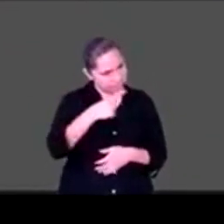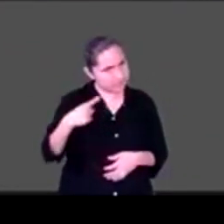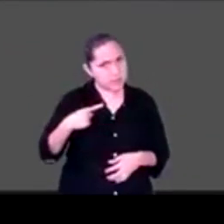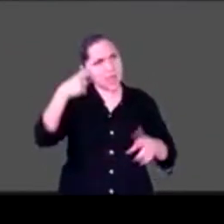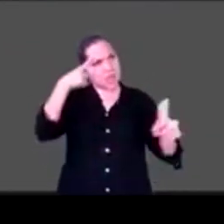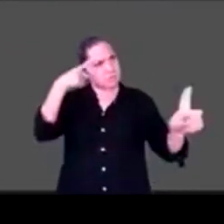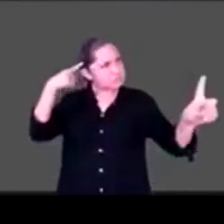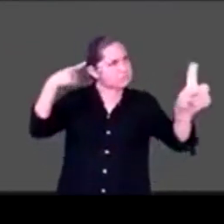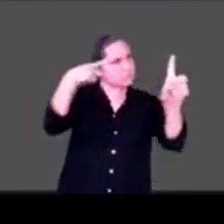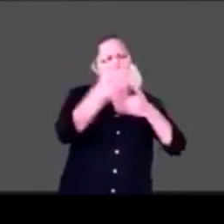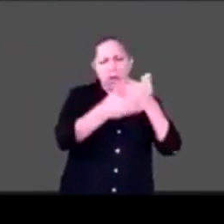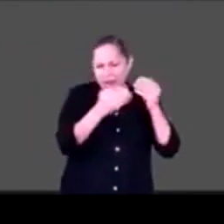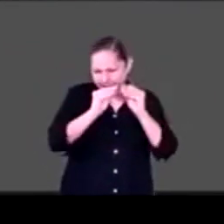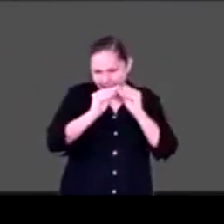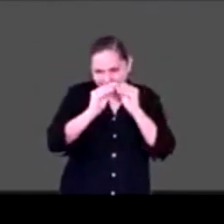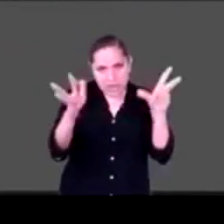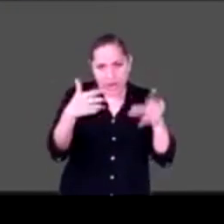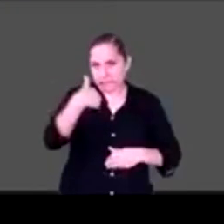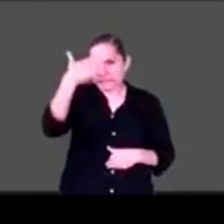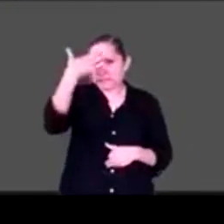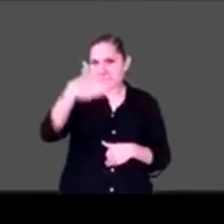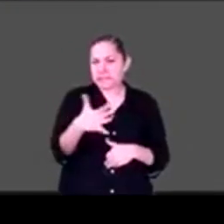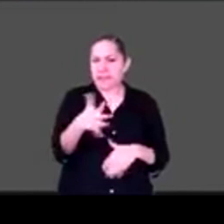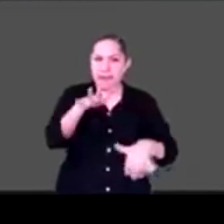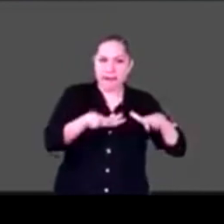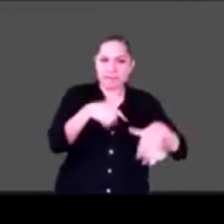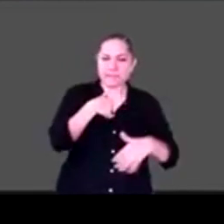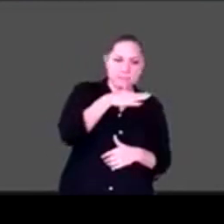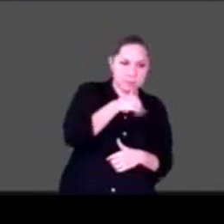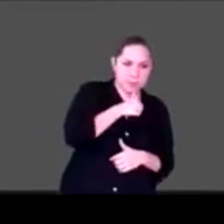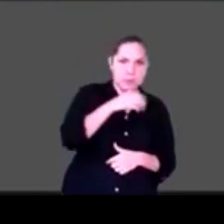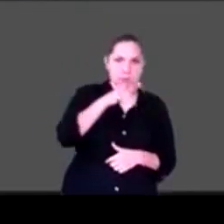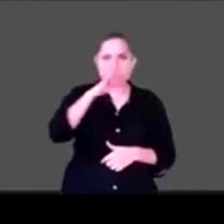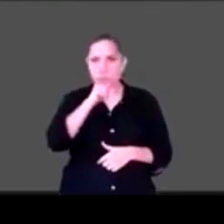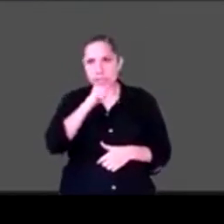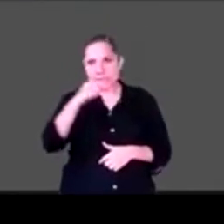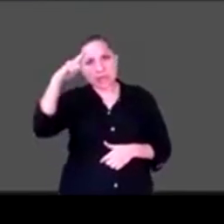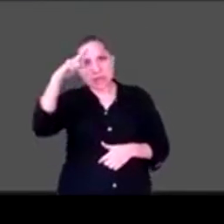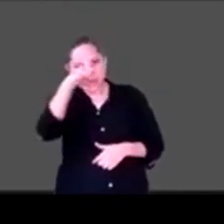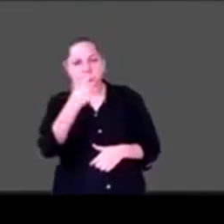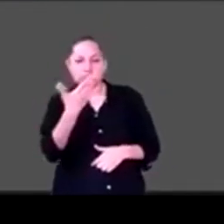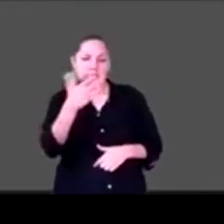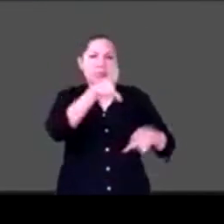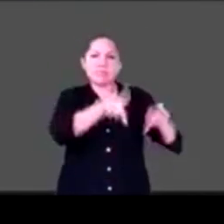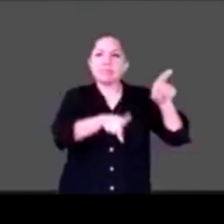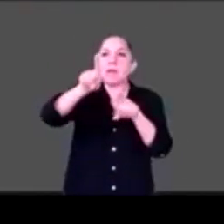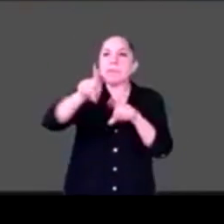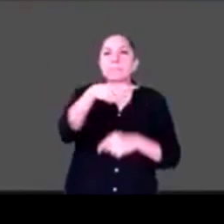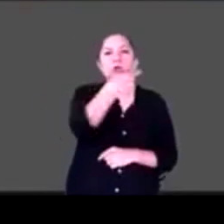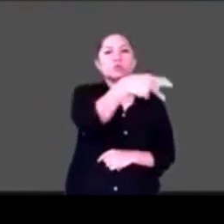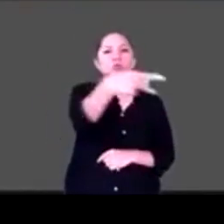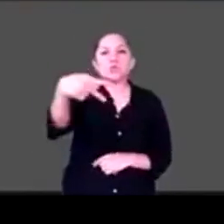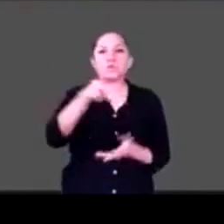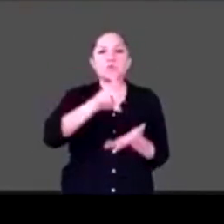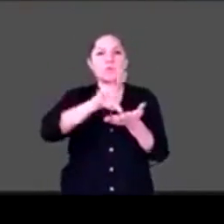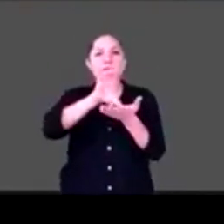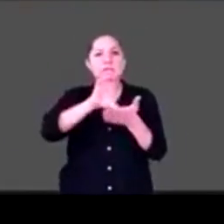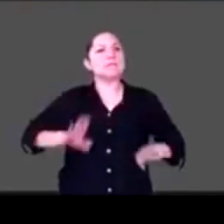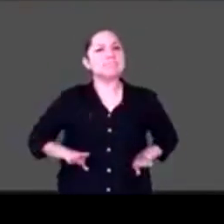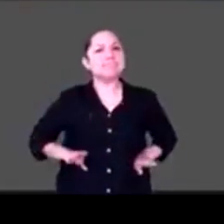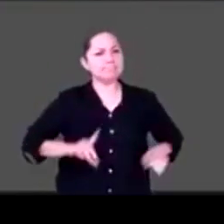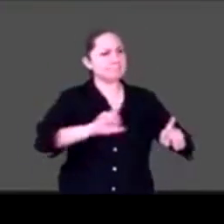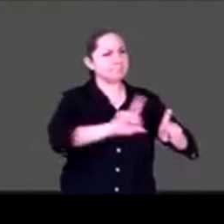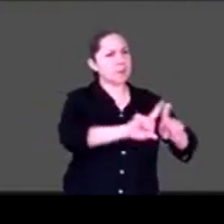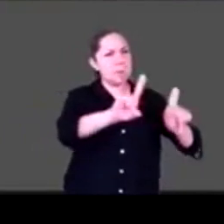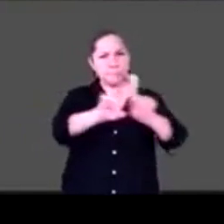hay, que uno también tiene limitantes, por supuesto, y va a depender de la discapacidad que tengamos cada uno. Pero ello permite